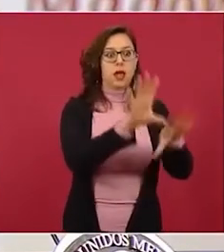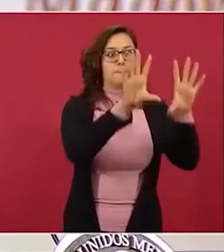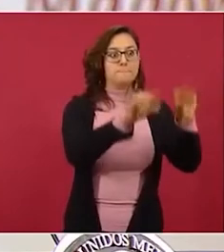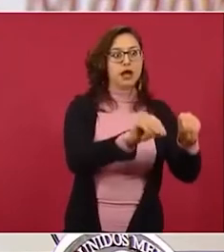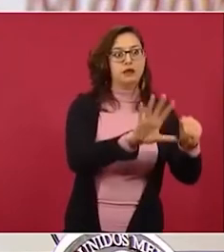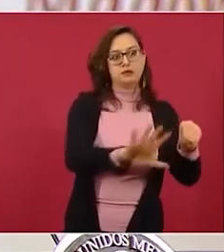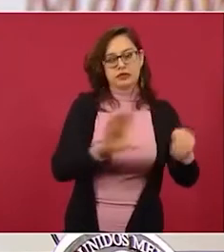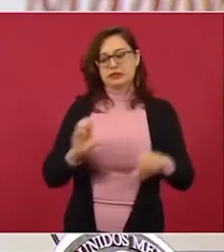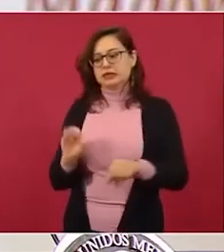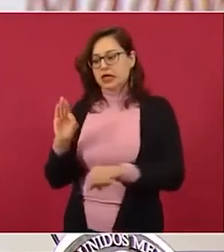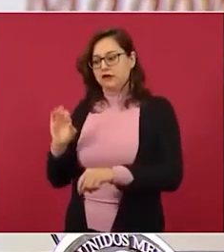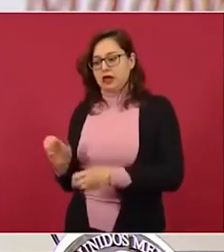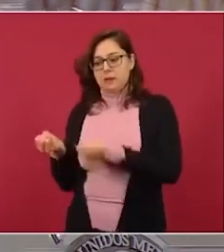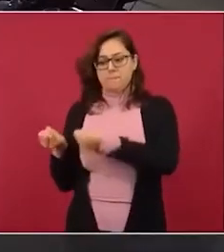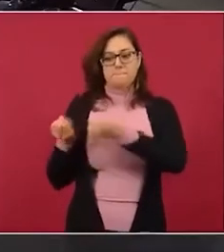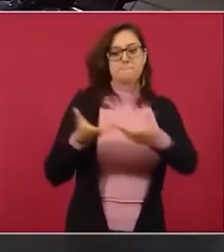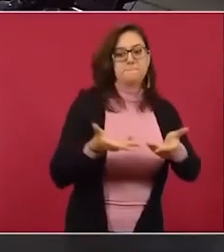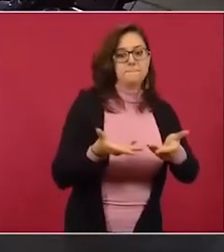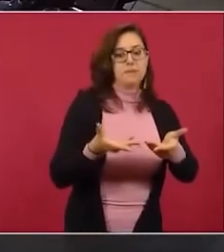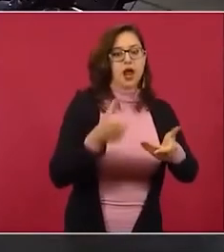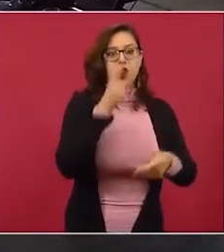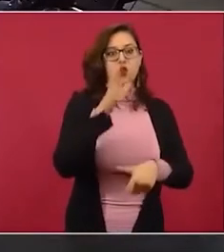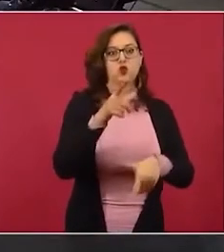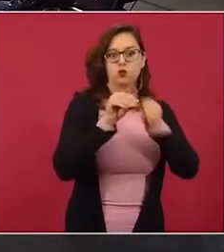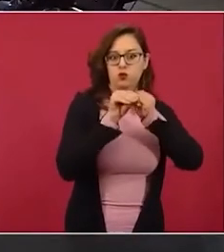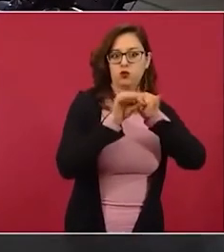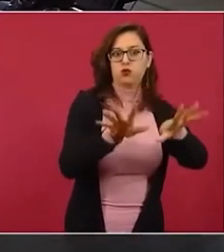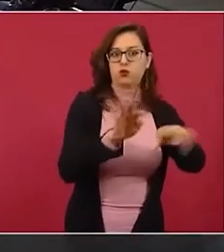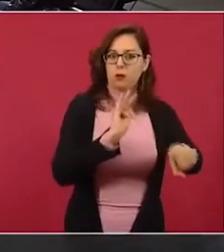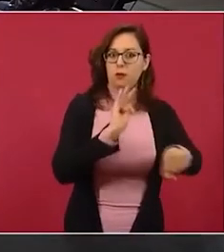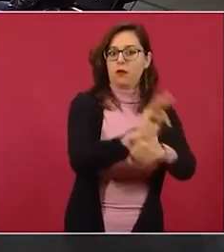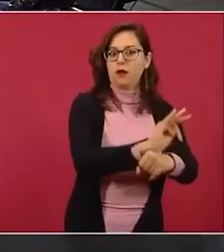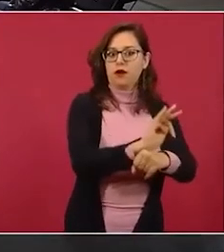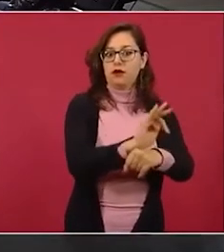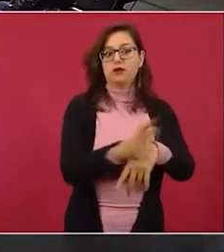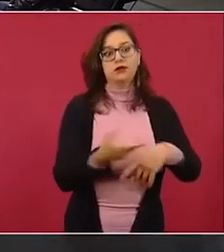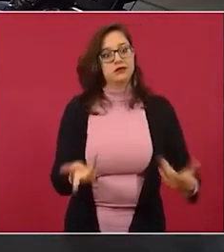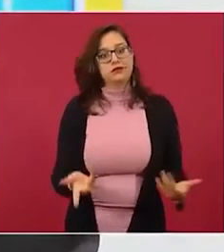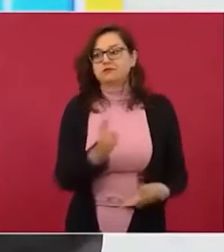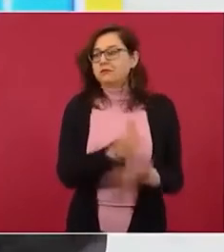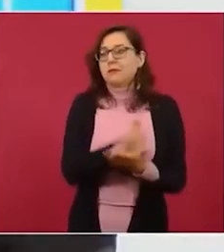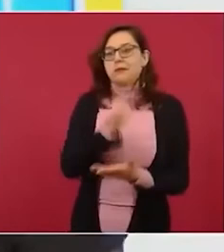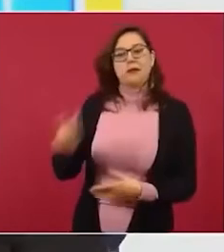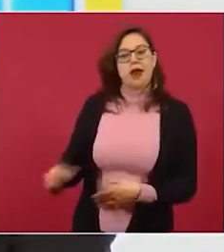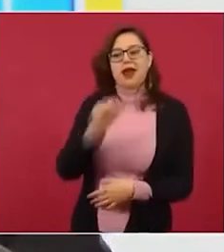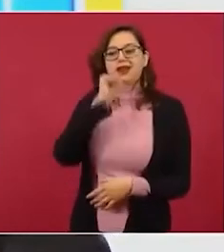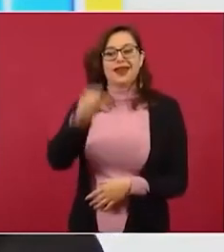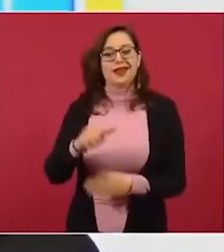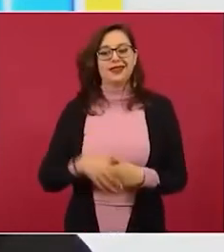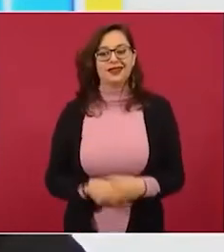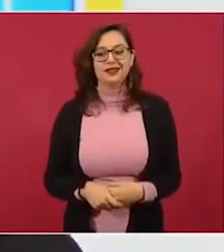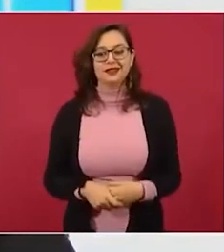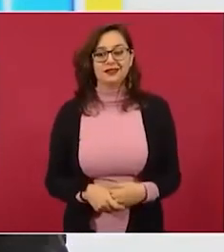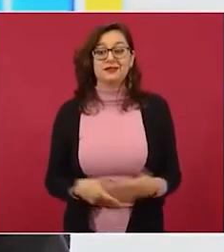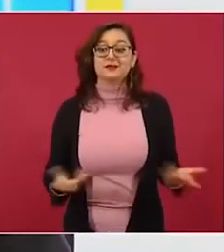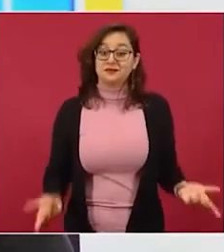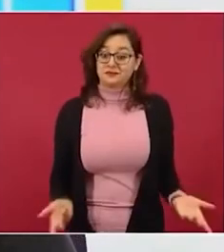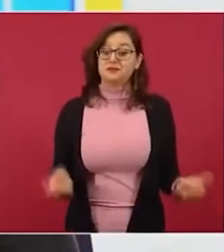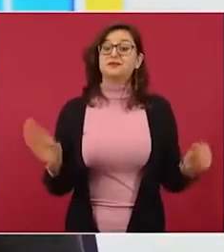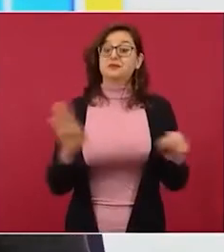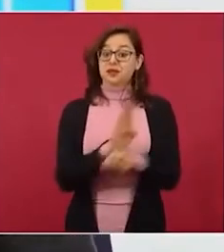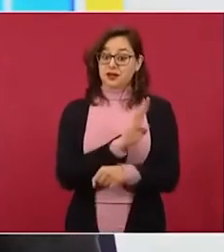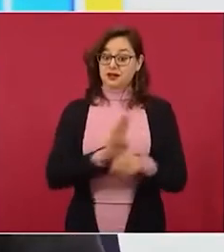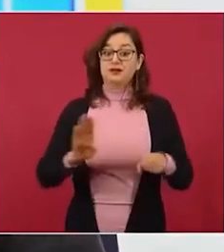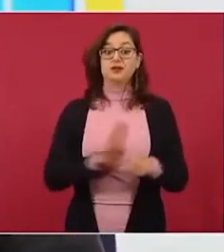solamente el transporte entonces como ustedes pueden observar si tienen grandes beneficios si tienen gran interés para que estos